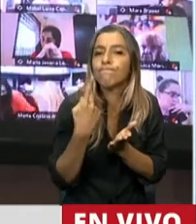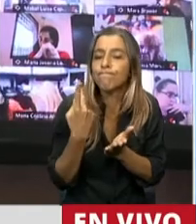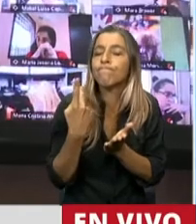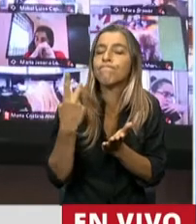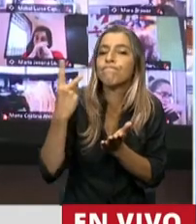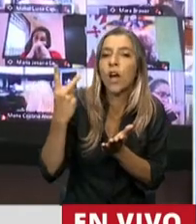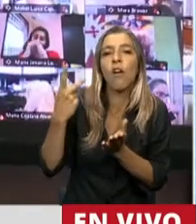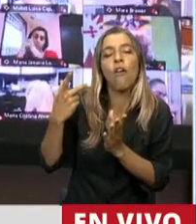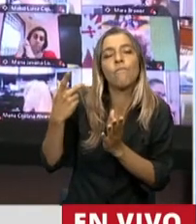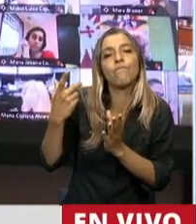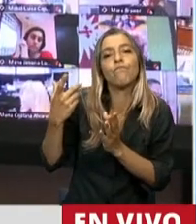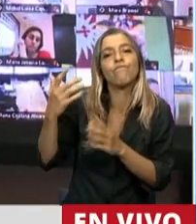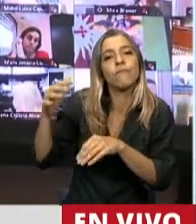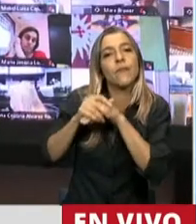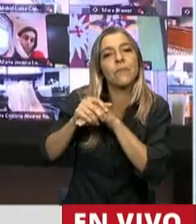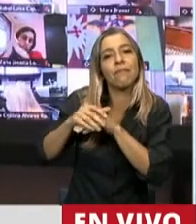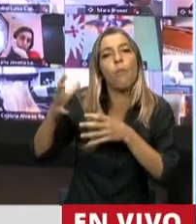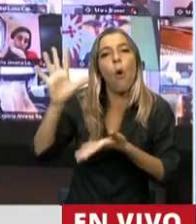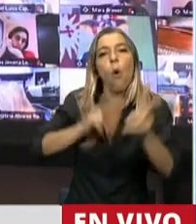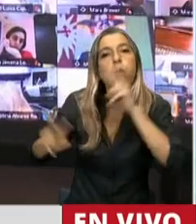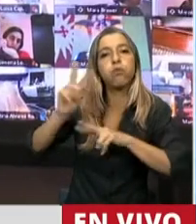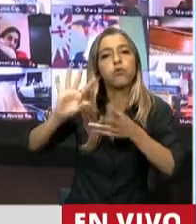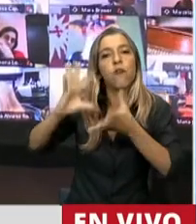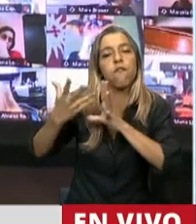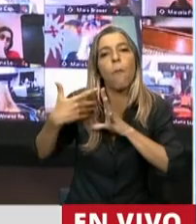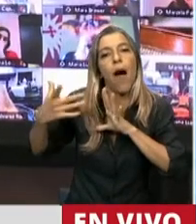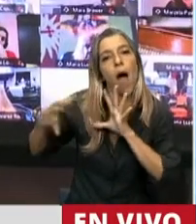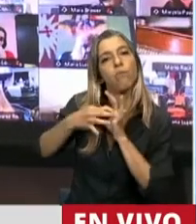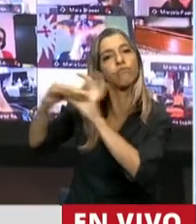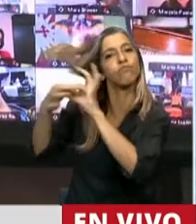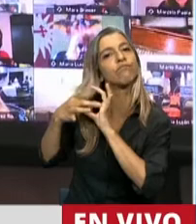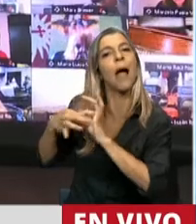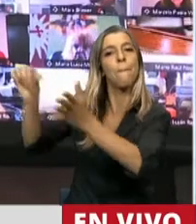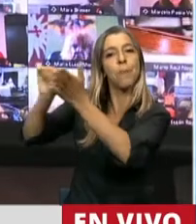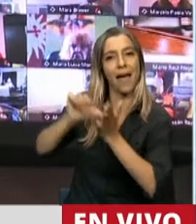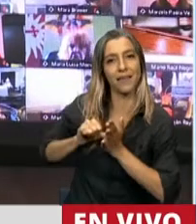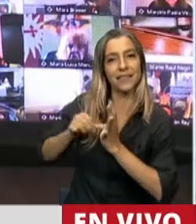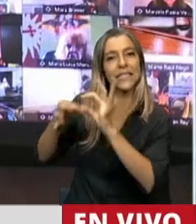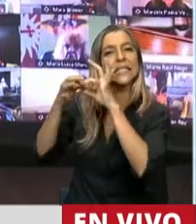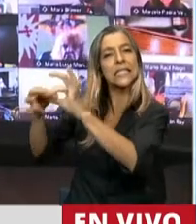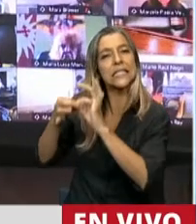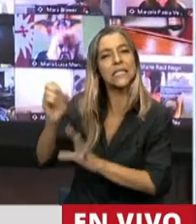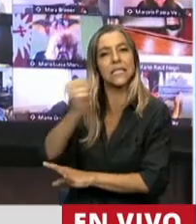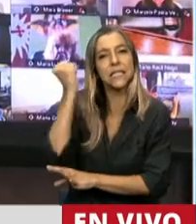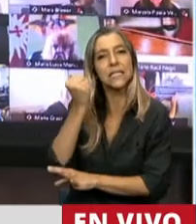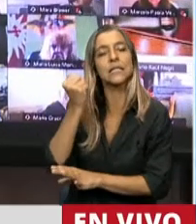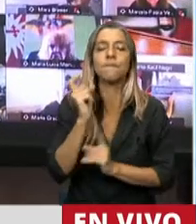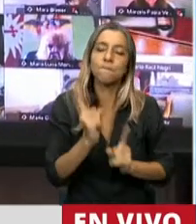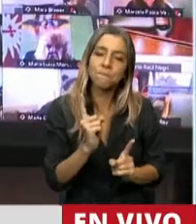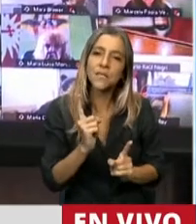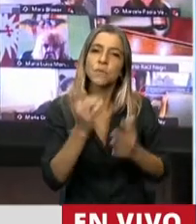los lazos de amistad entre ambos países. Y sobre todo, como la iniciativa misma lo plantea,